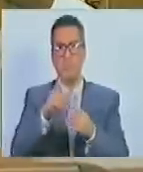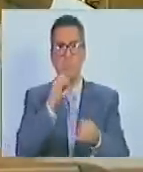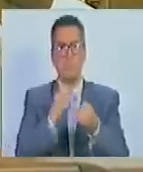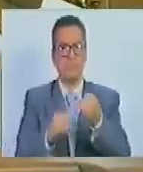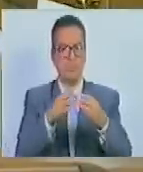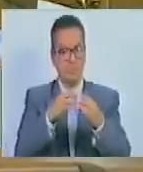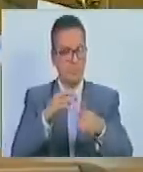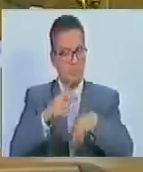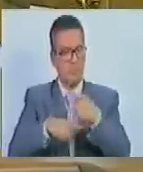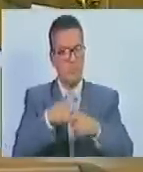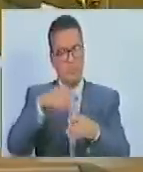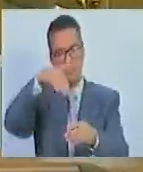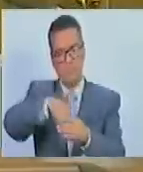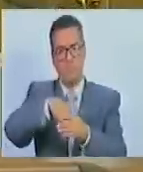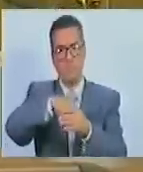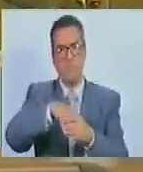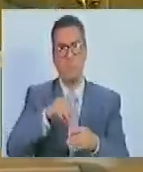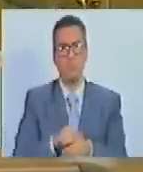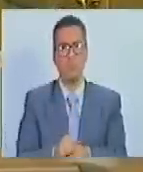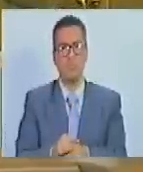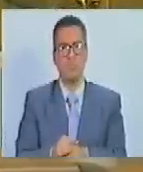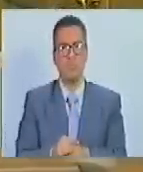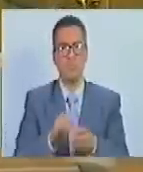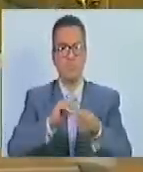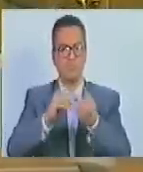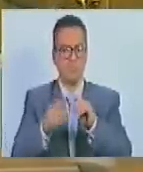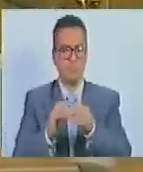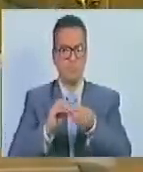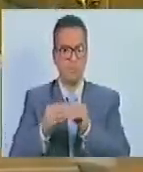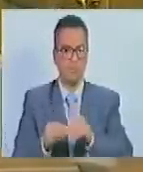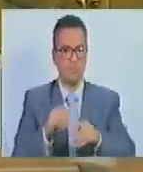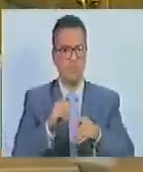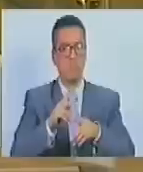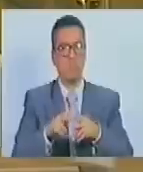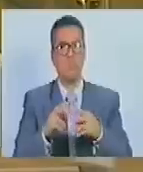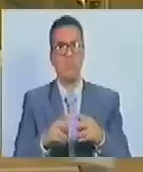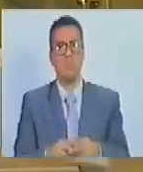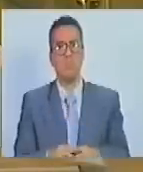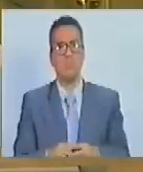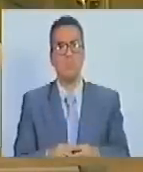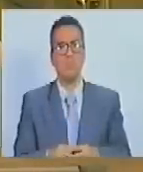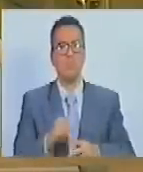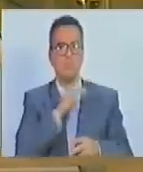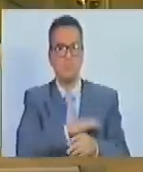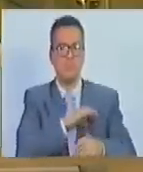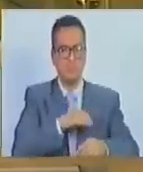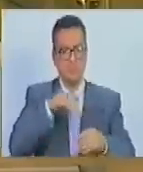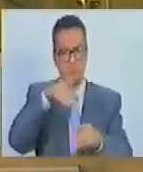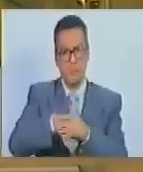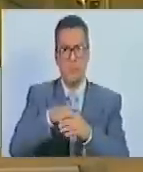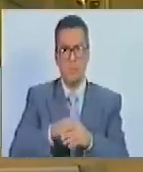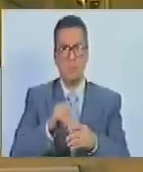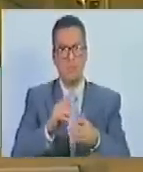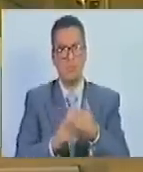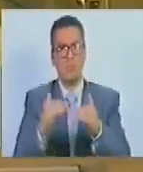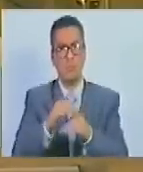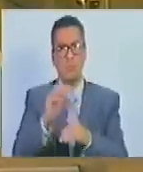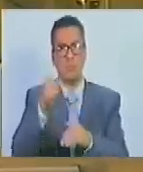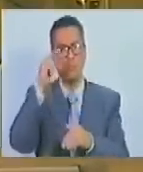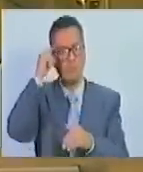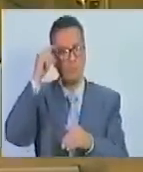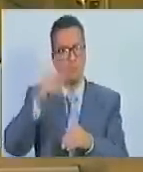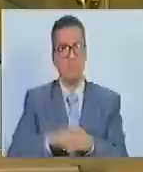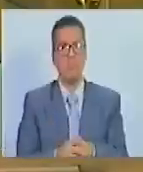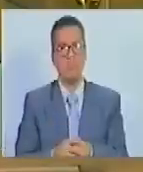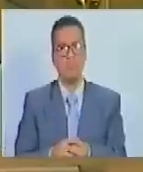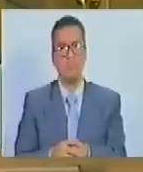realizado el proceso electoral para la renovación de las vocerías, la Comisión Electoral, en un máximo de 10 días